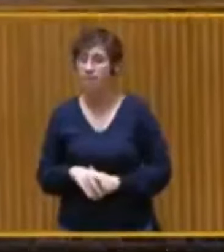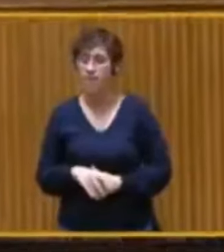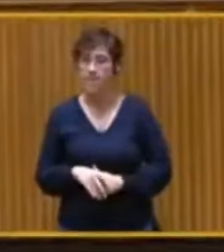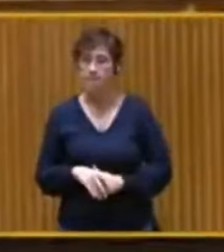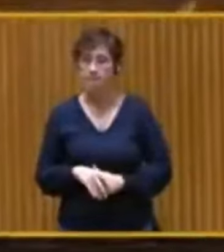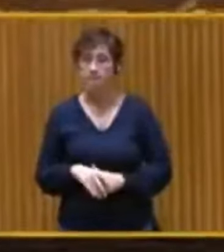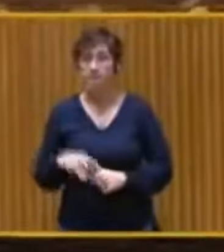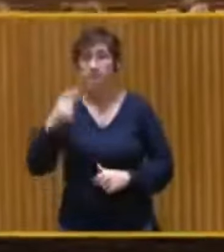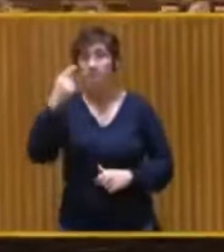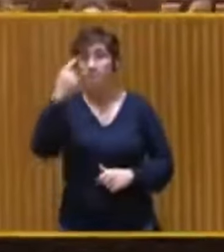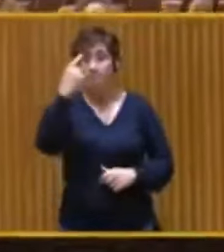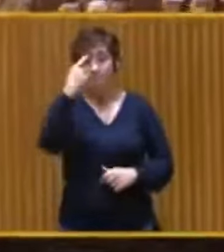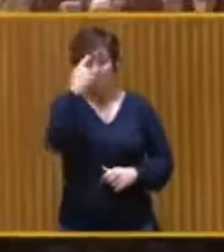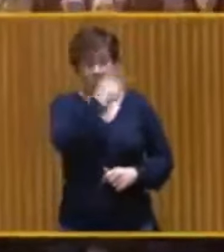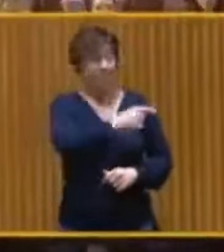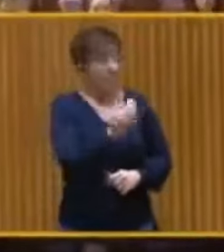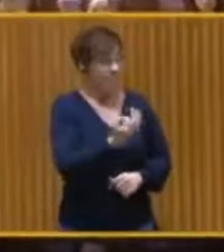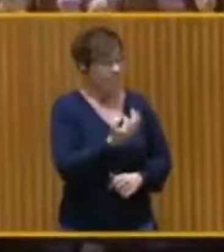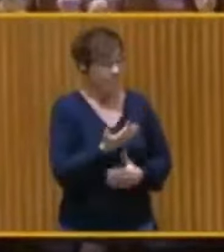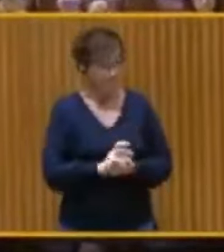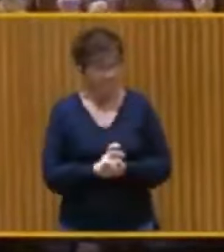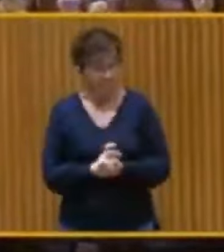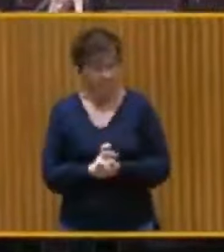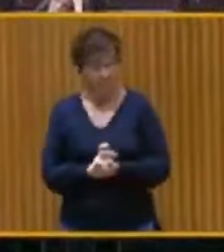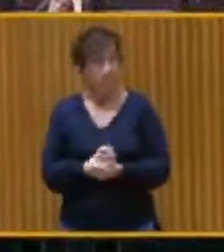¿Sabe lo que pasa? Que nadie espera otra cosa de usted.